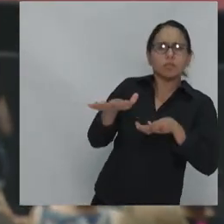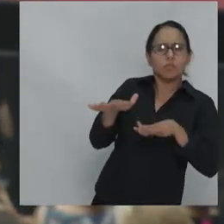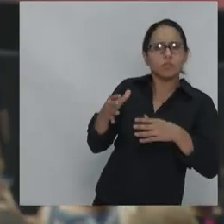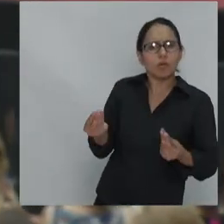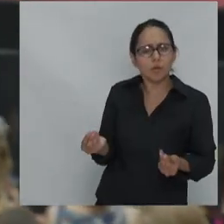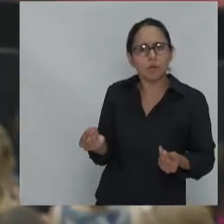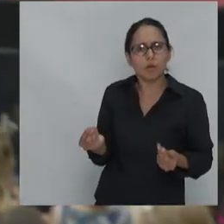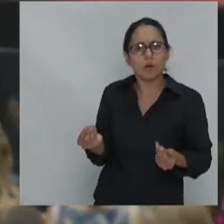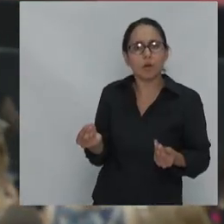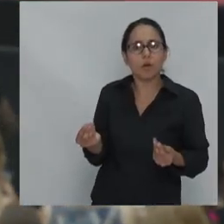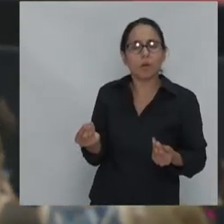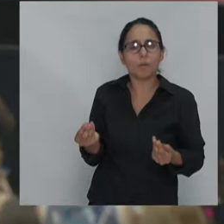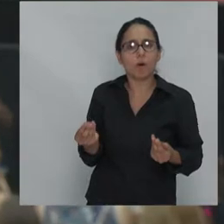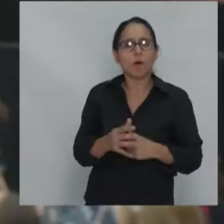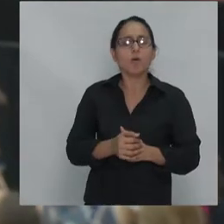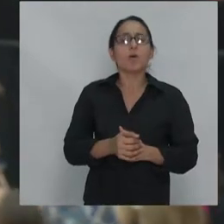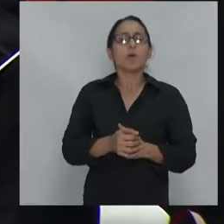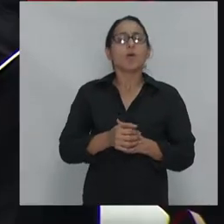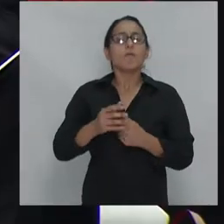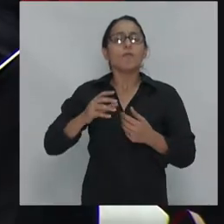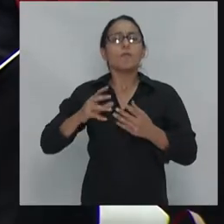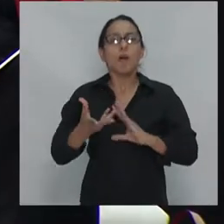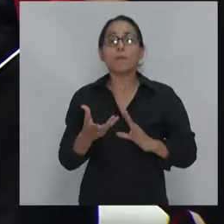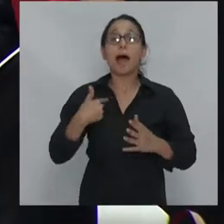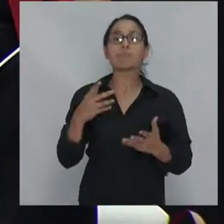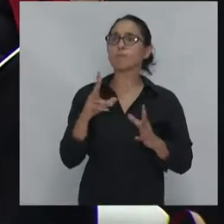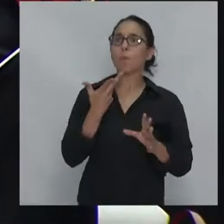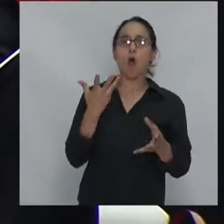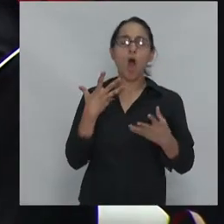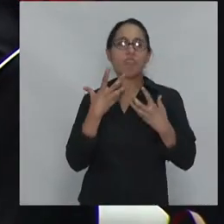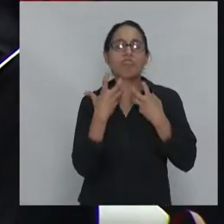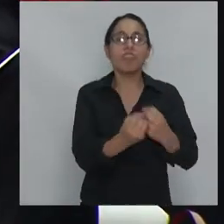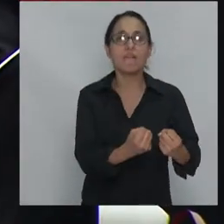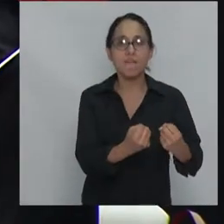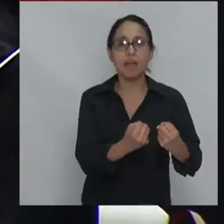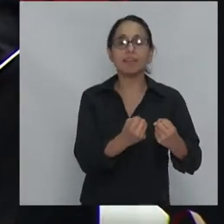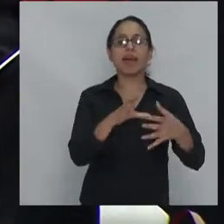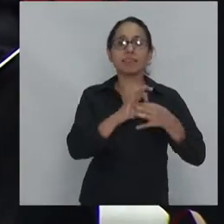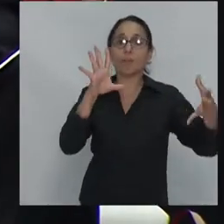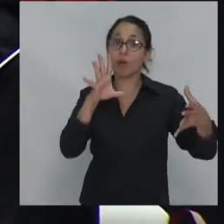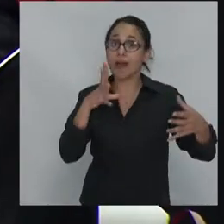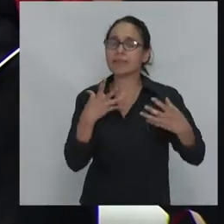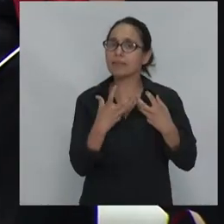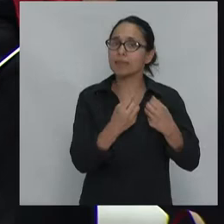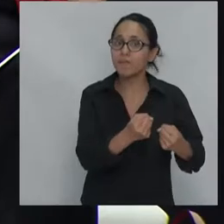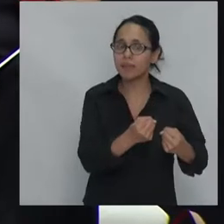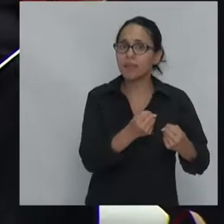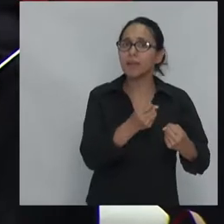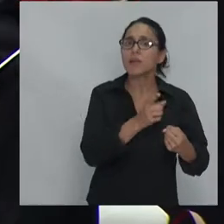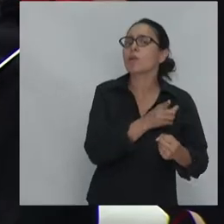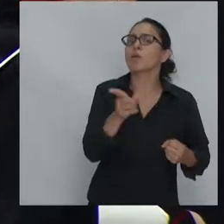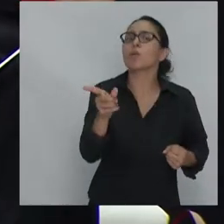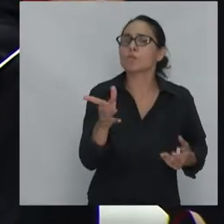Salvo establecer, como llamar, un cordón sanitario para defender la democracia en contra